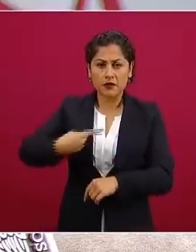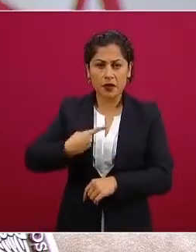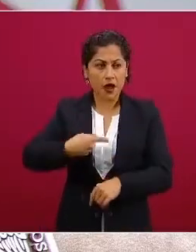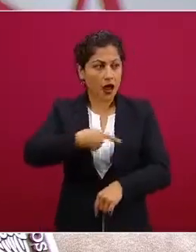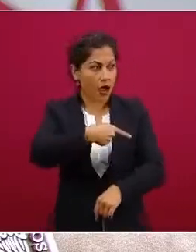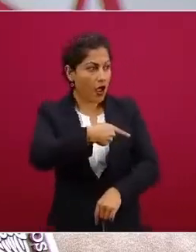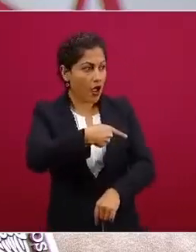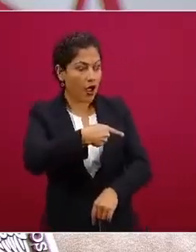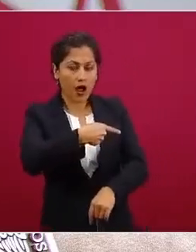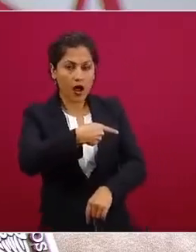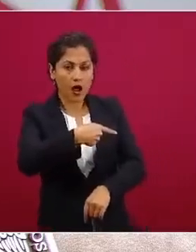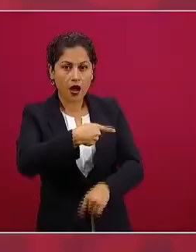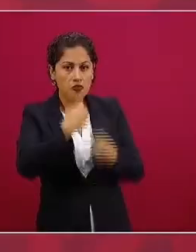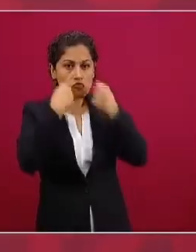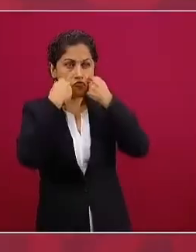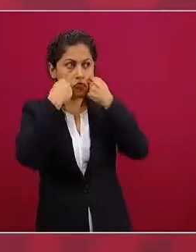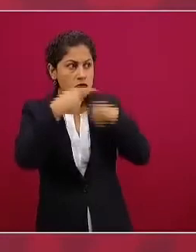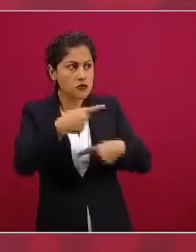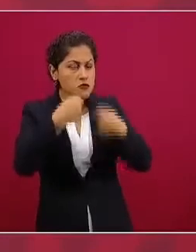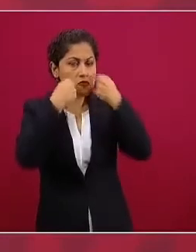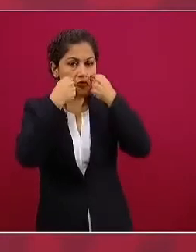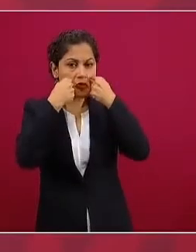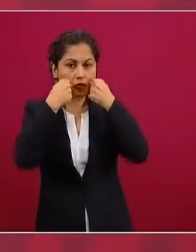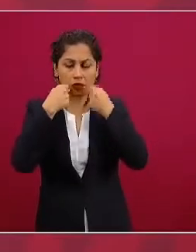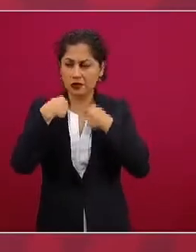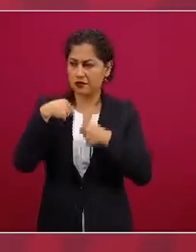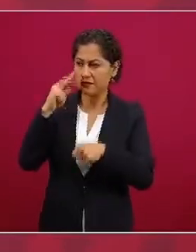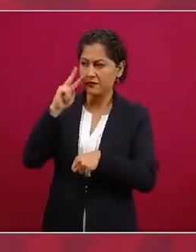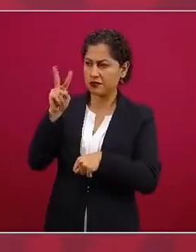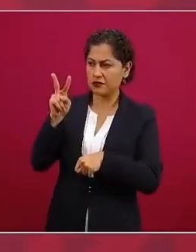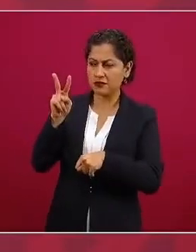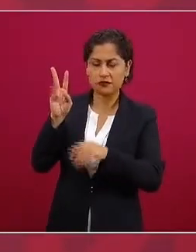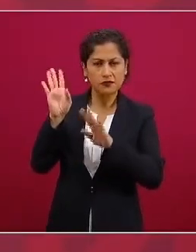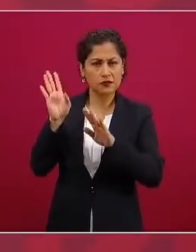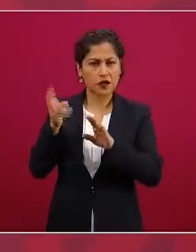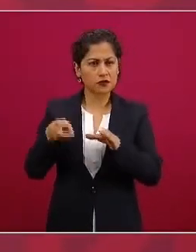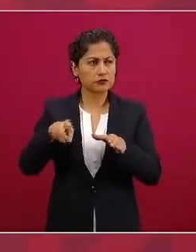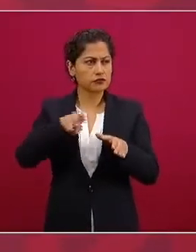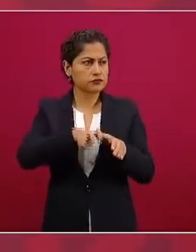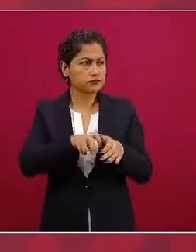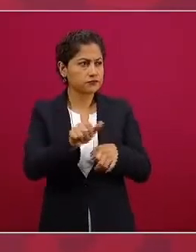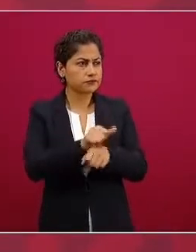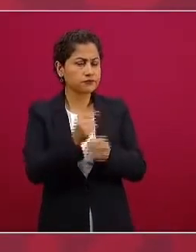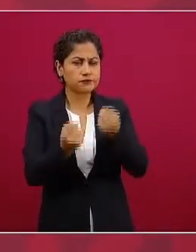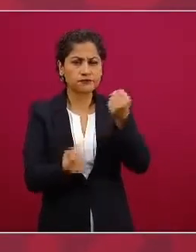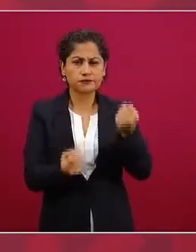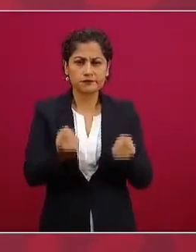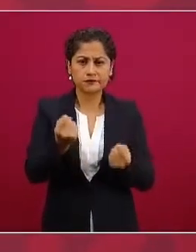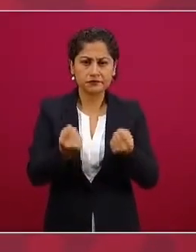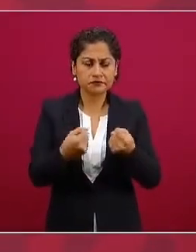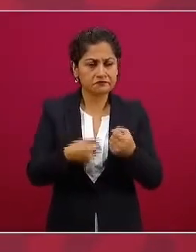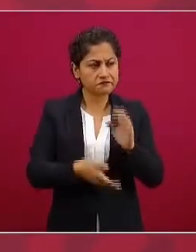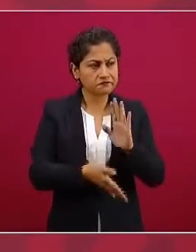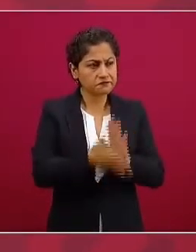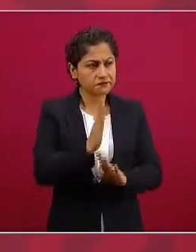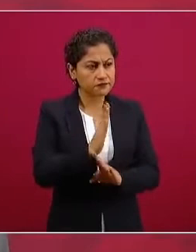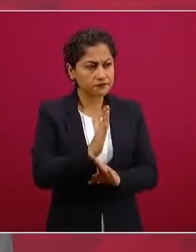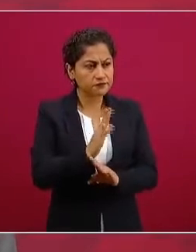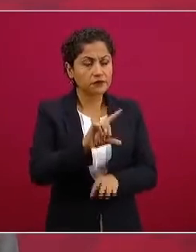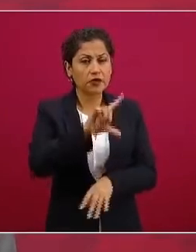ya me subí al carro me vengo luego se sabe de que